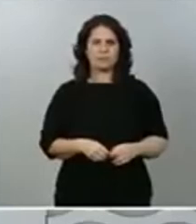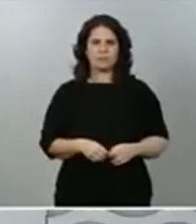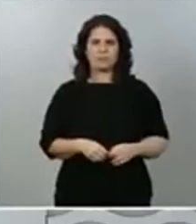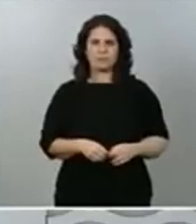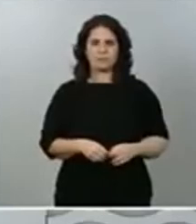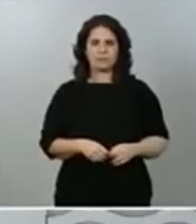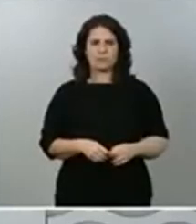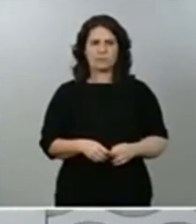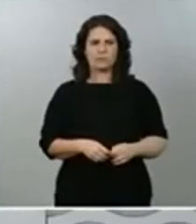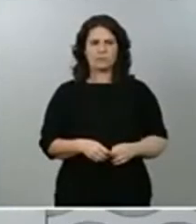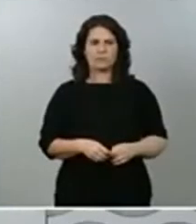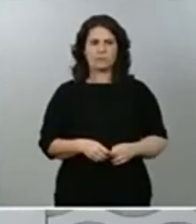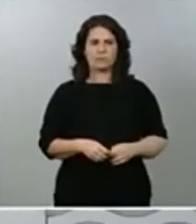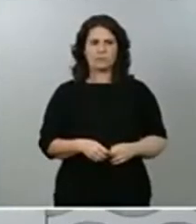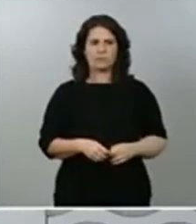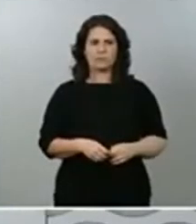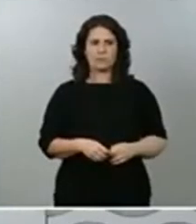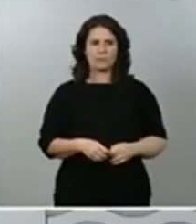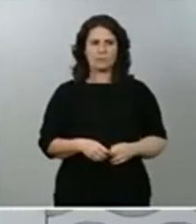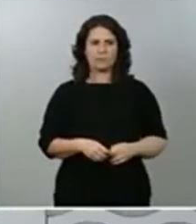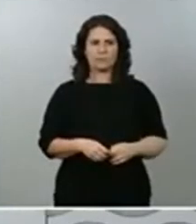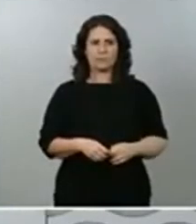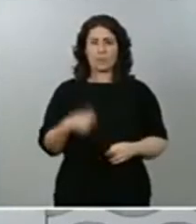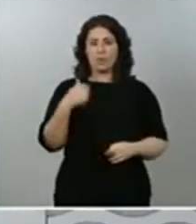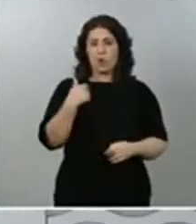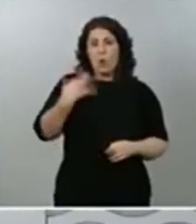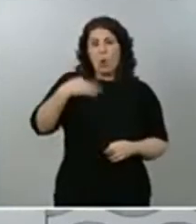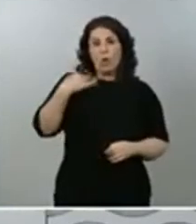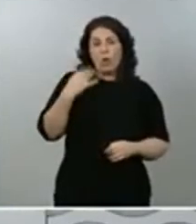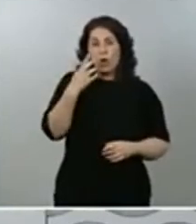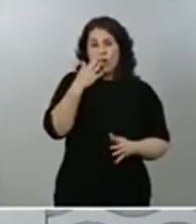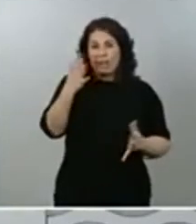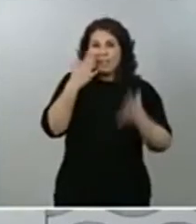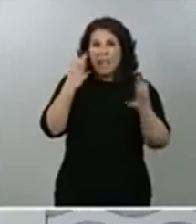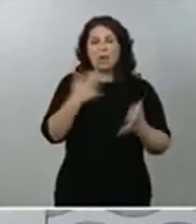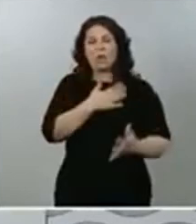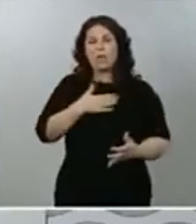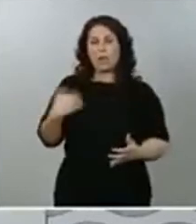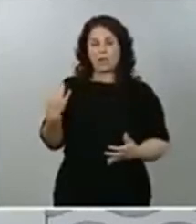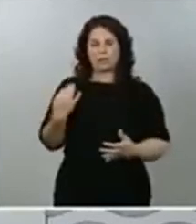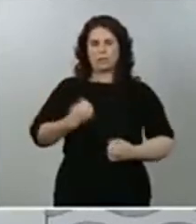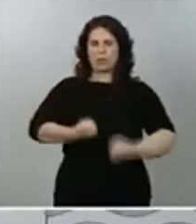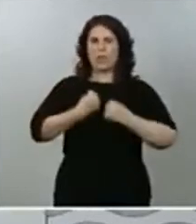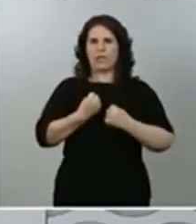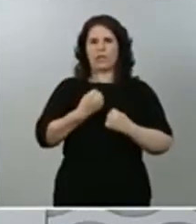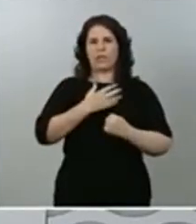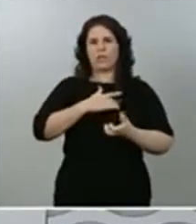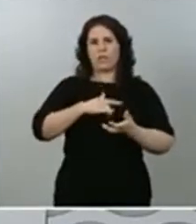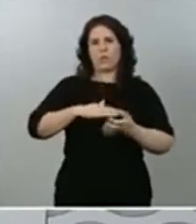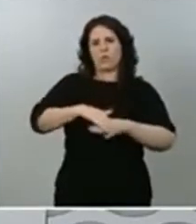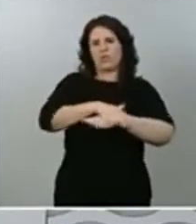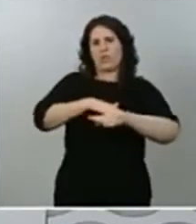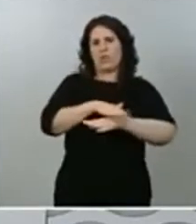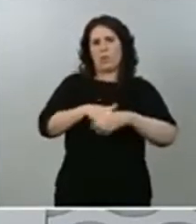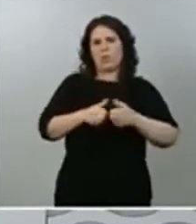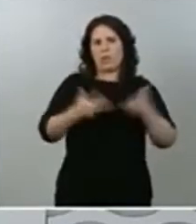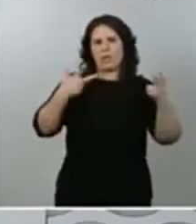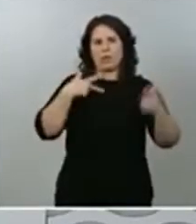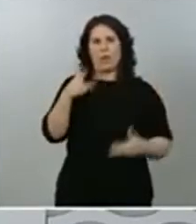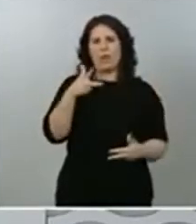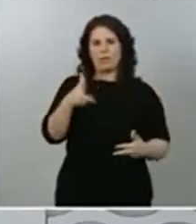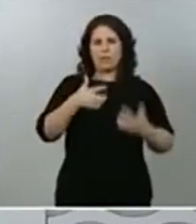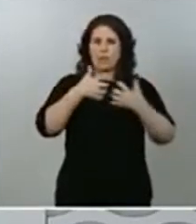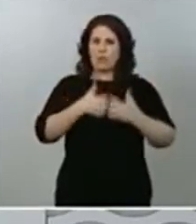claramente la fortaleza que ha demostrado nuestro Estado democrático de derecho en el funcionamiento de los medios de comunicación,